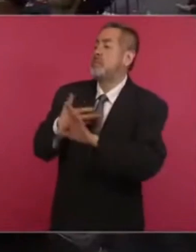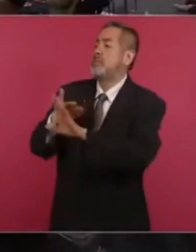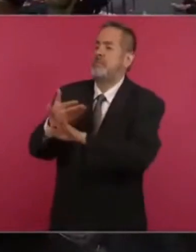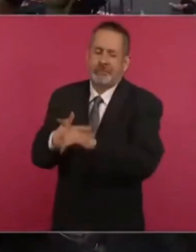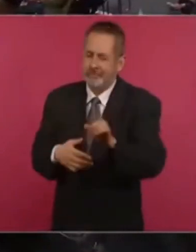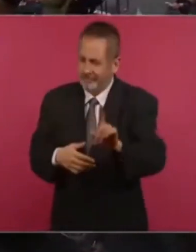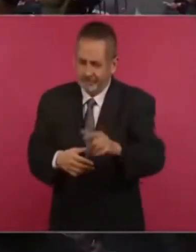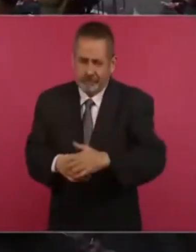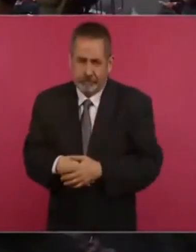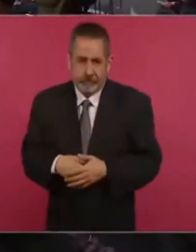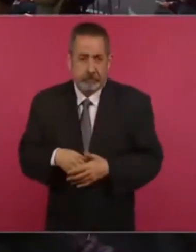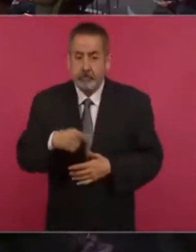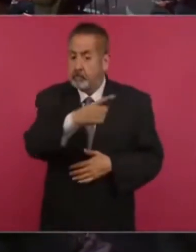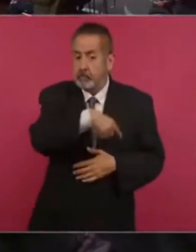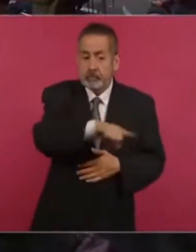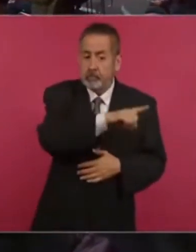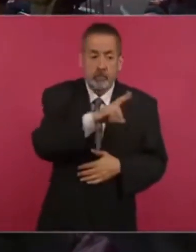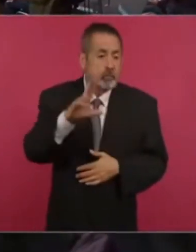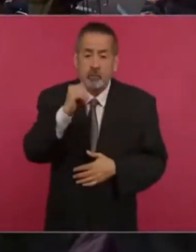nunca diéramos